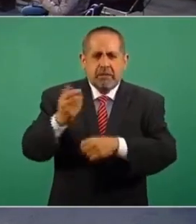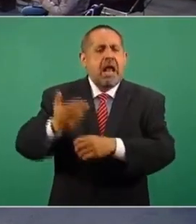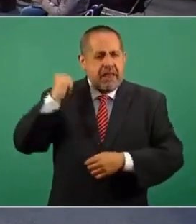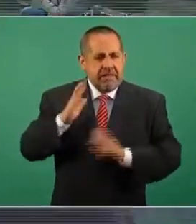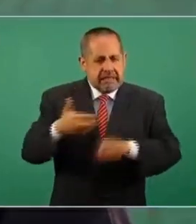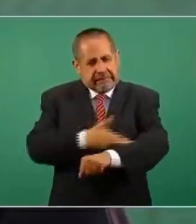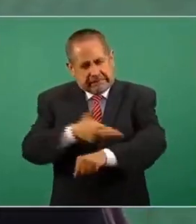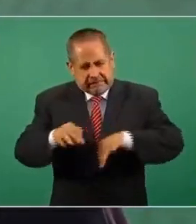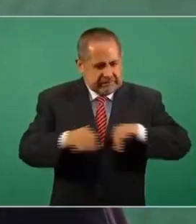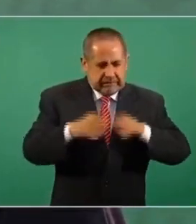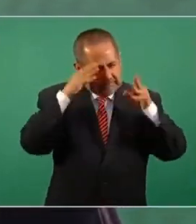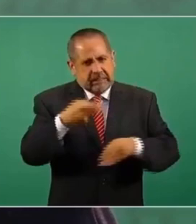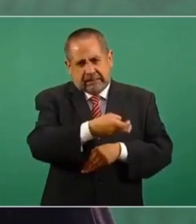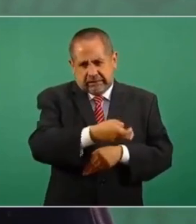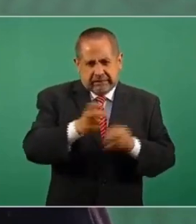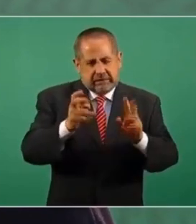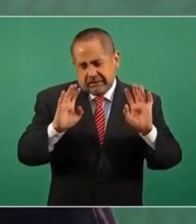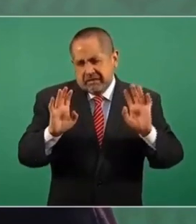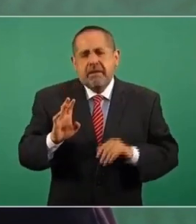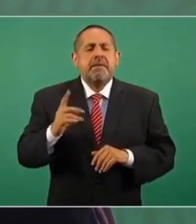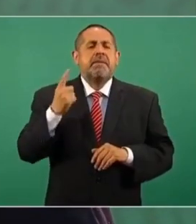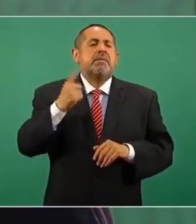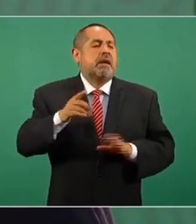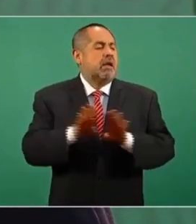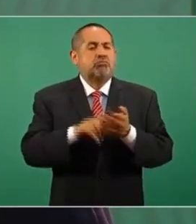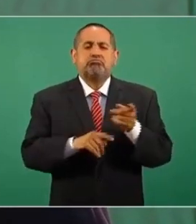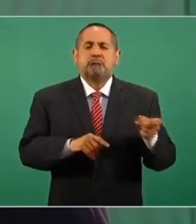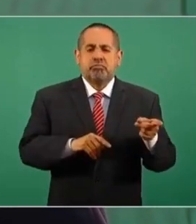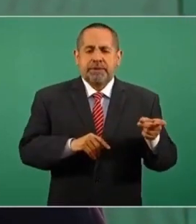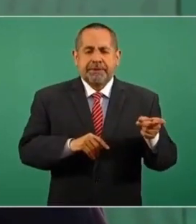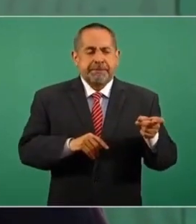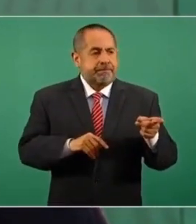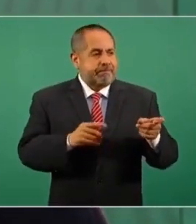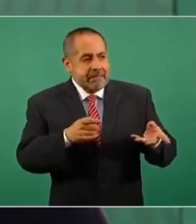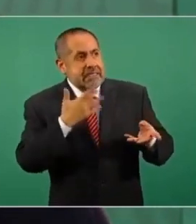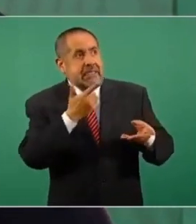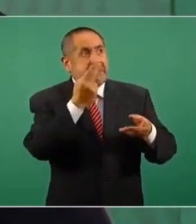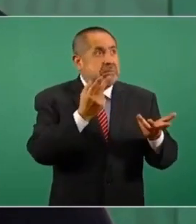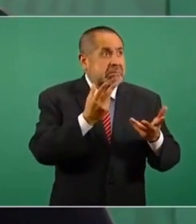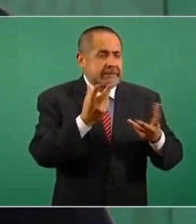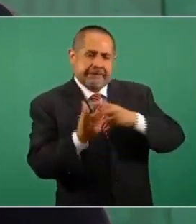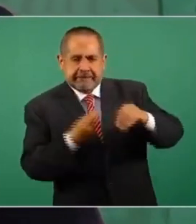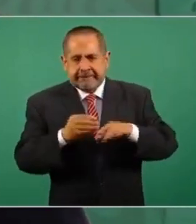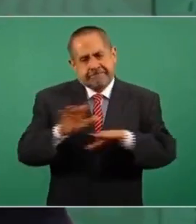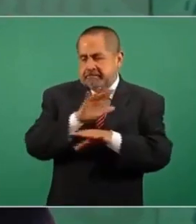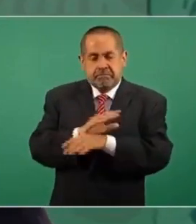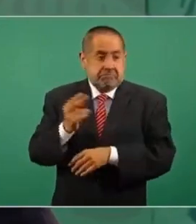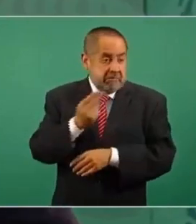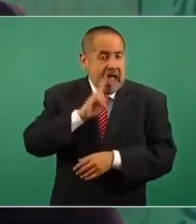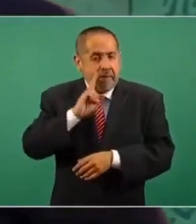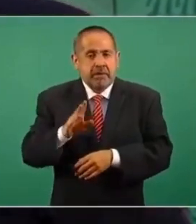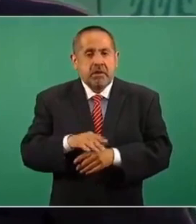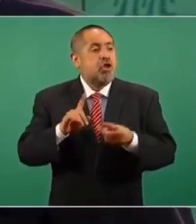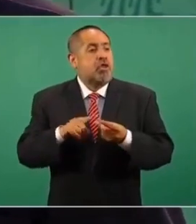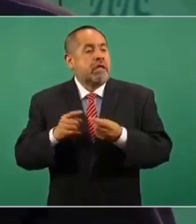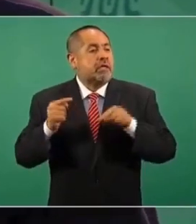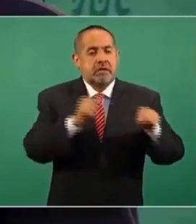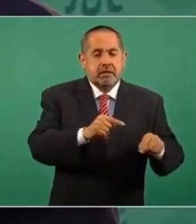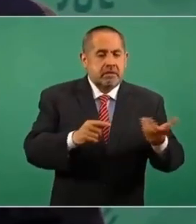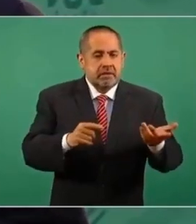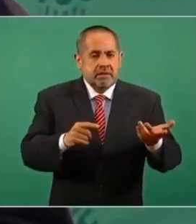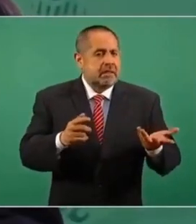estamos trabajando en este tema para sustituir, si se necesita, si se requiere, las fuentes